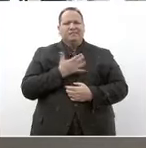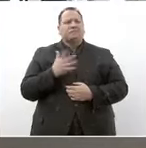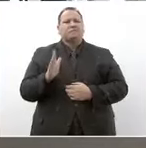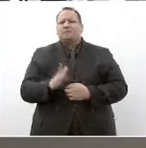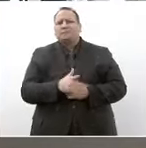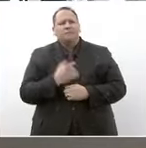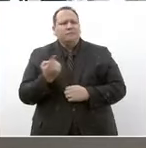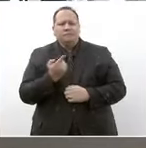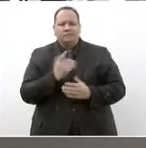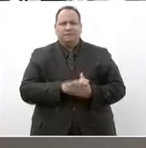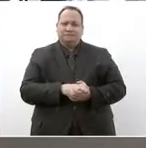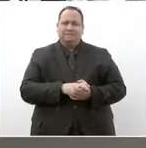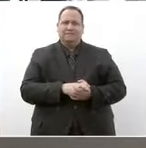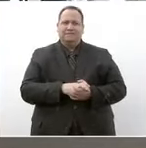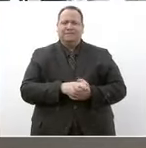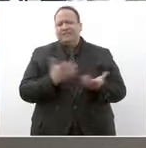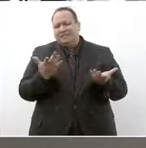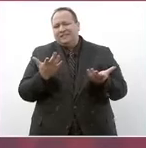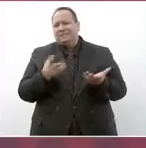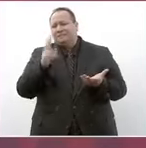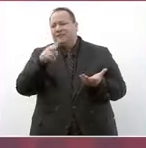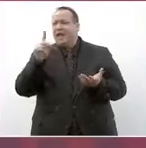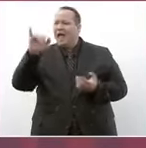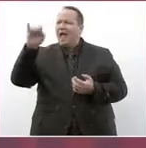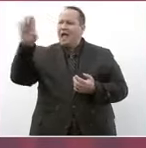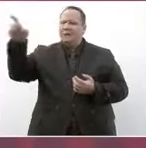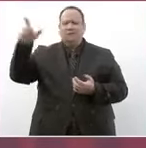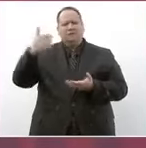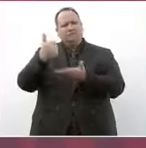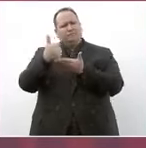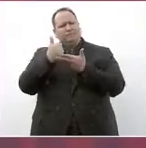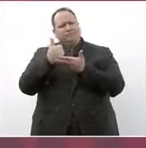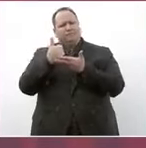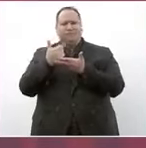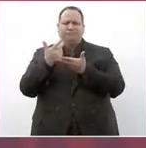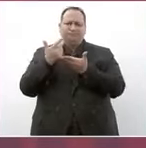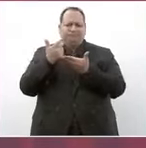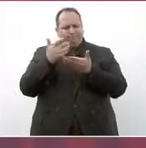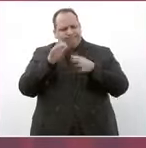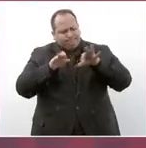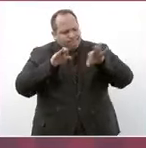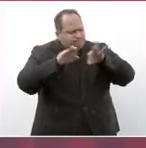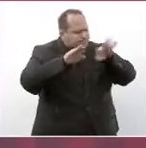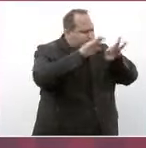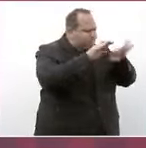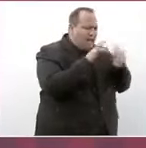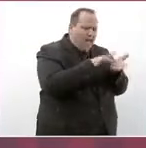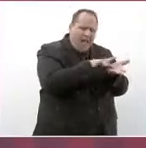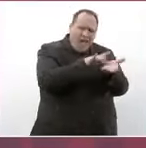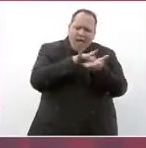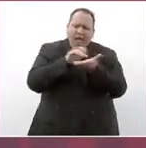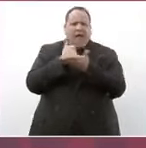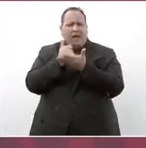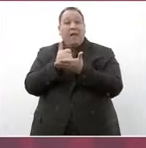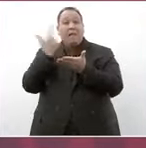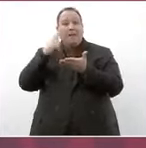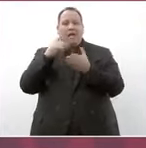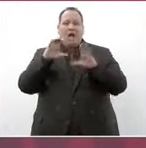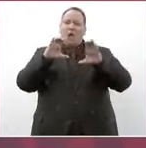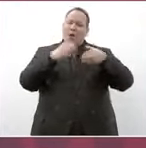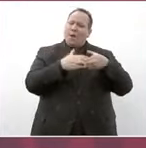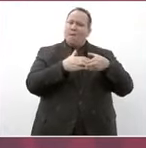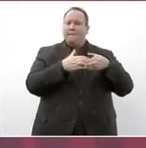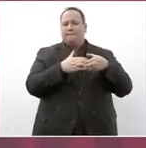la verdad Jaime ayudó mucho para fortalecer el movimiento